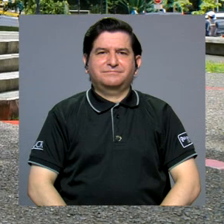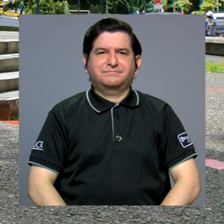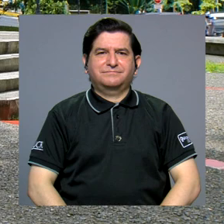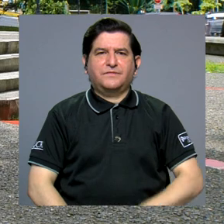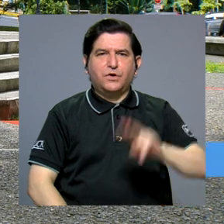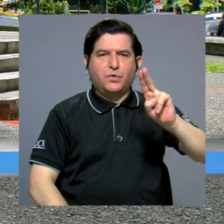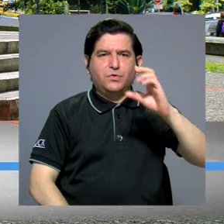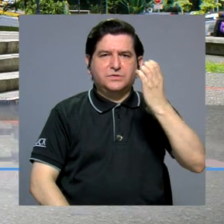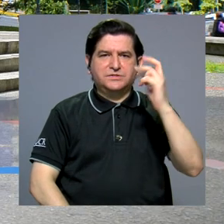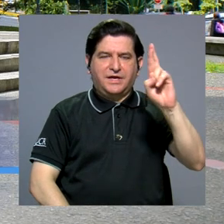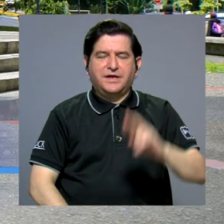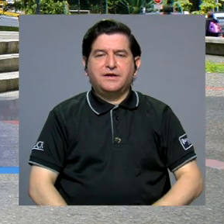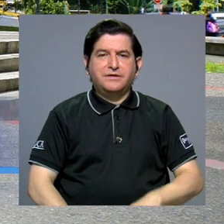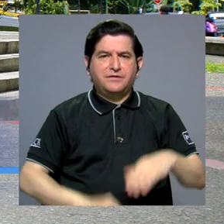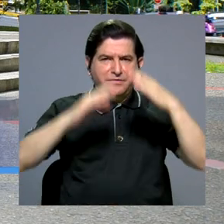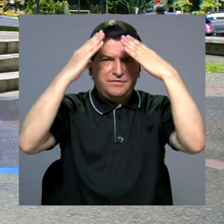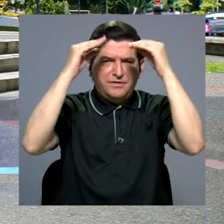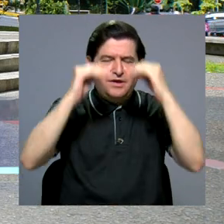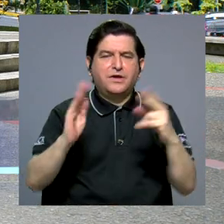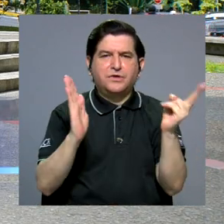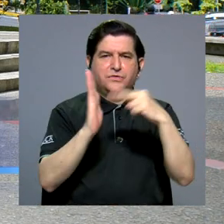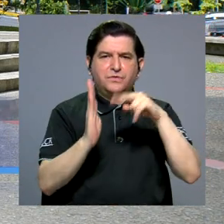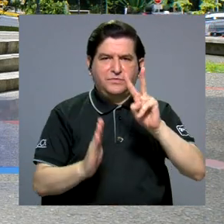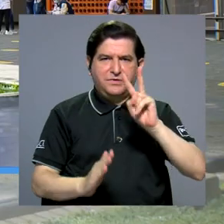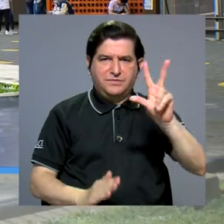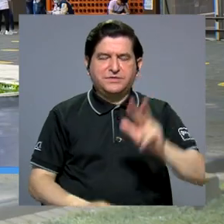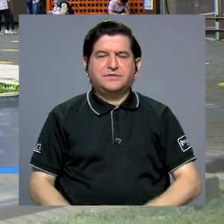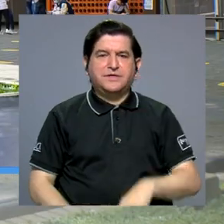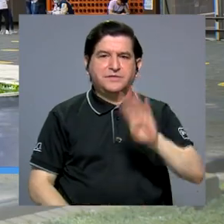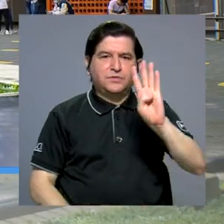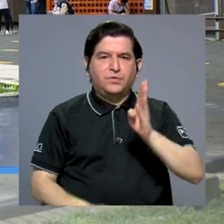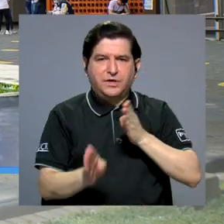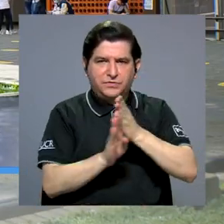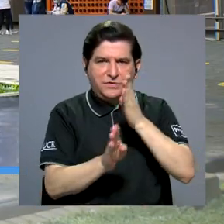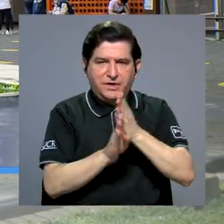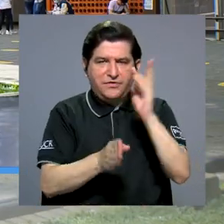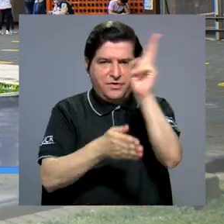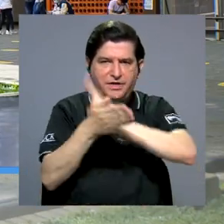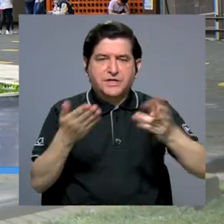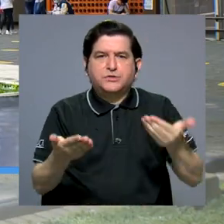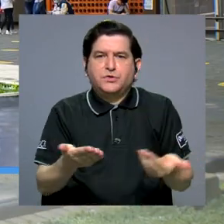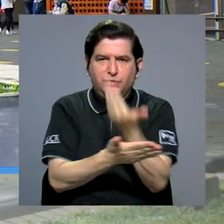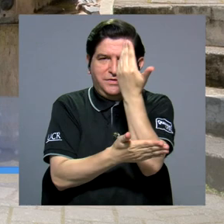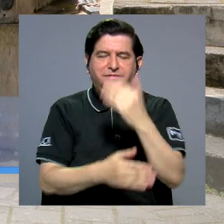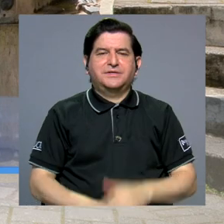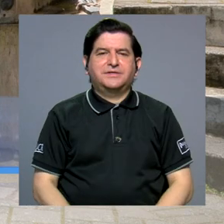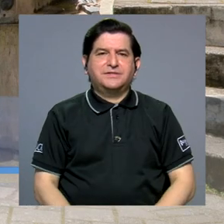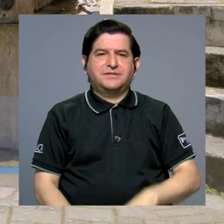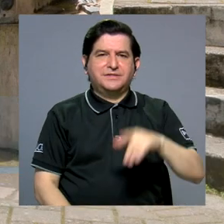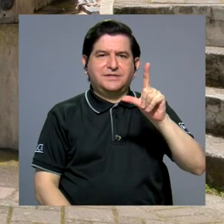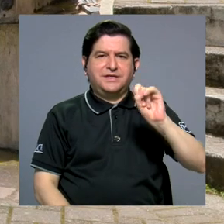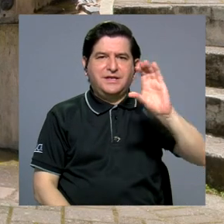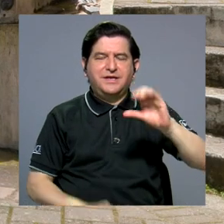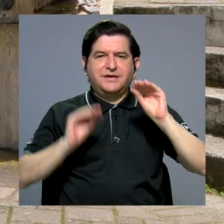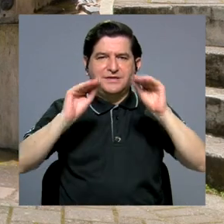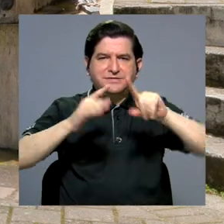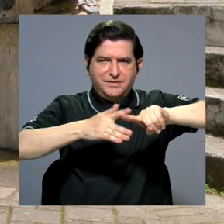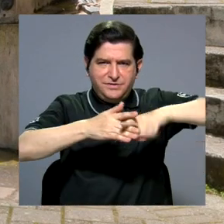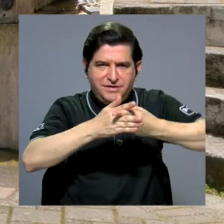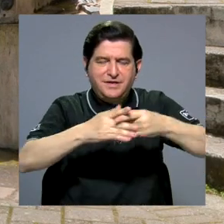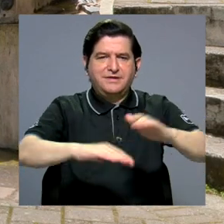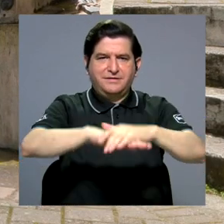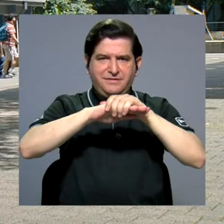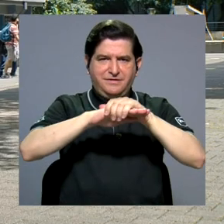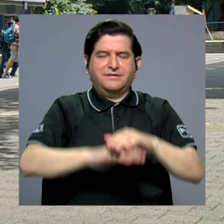La UCR anunció que en el 2023 se impartirán cuatro nuevas carreras universitarias, licenciatura en educación inicial